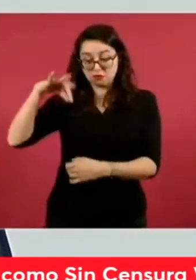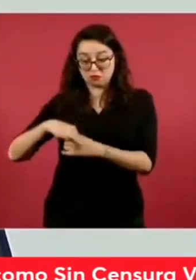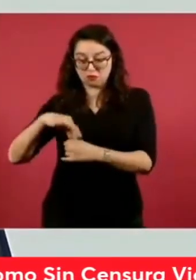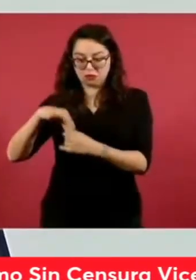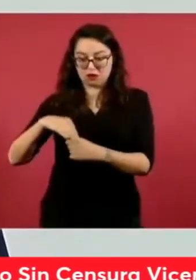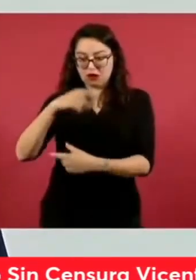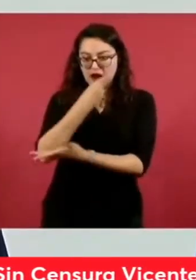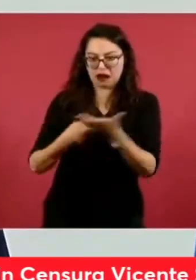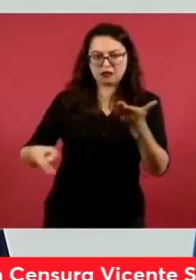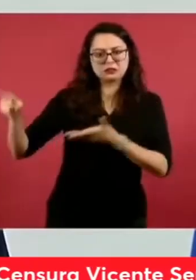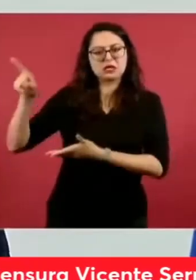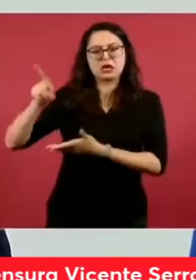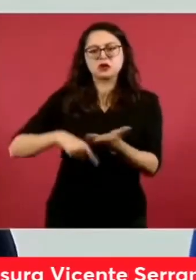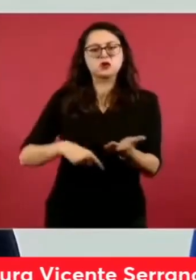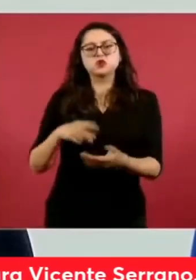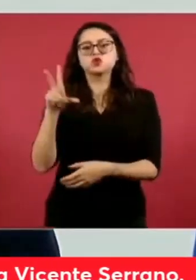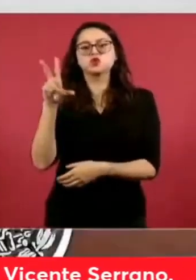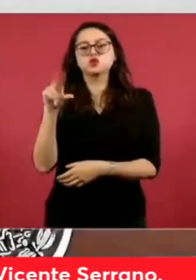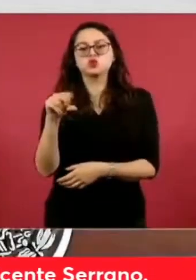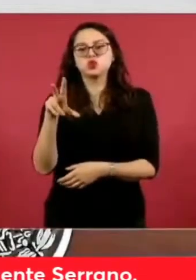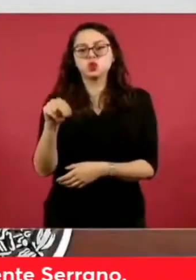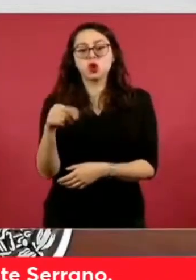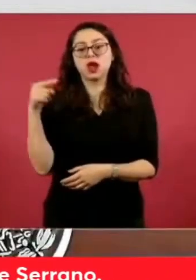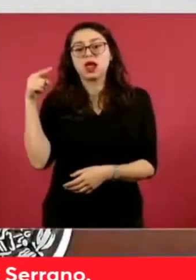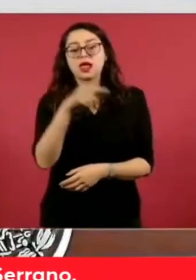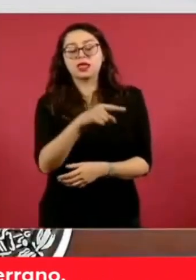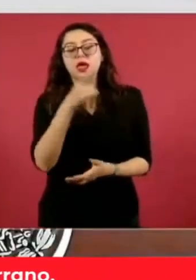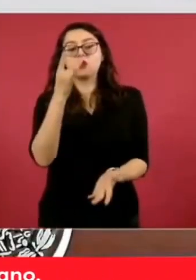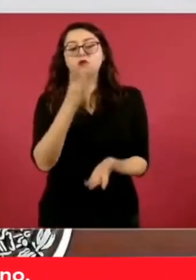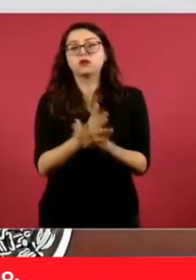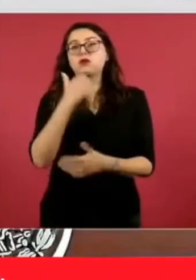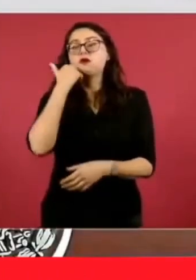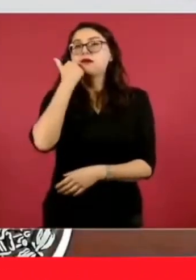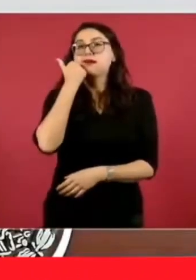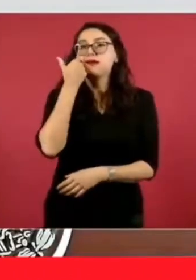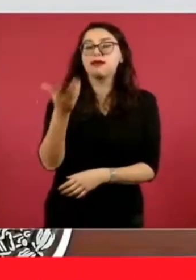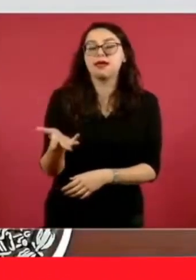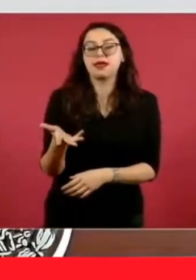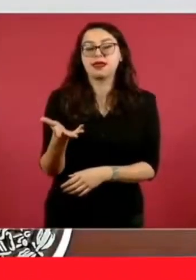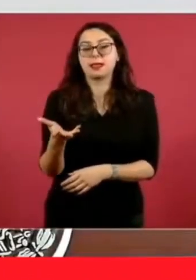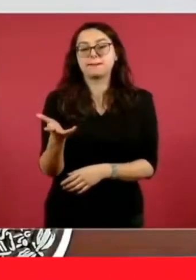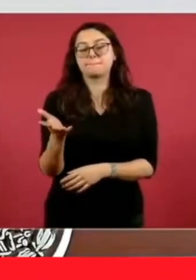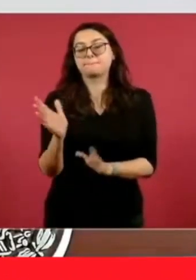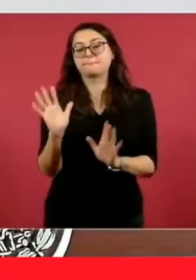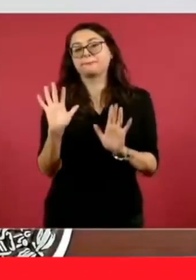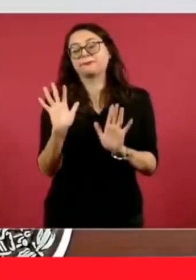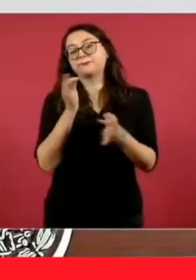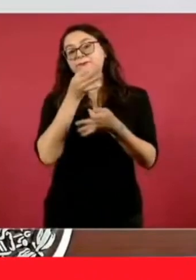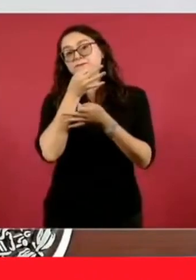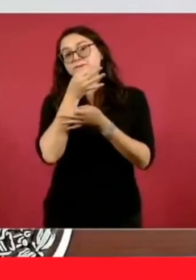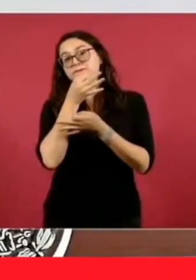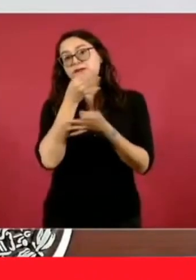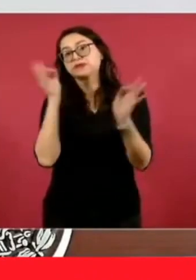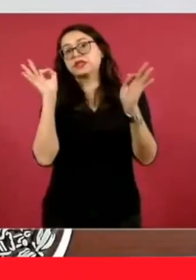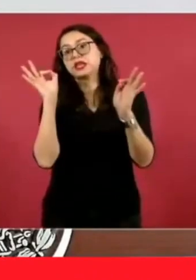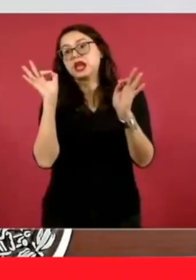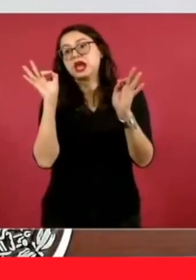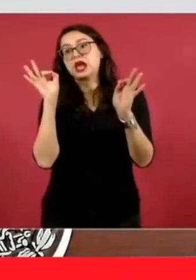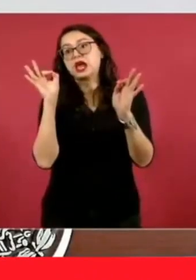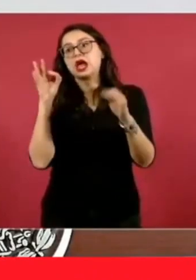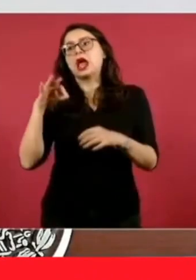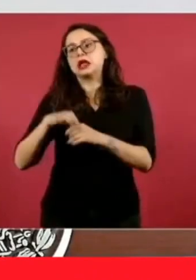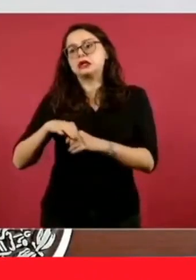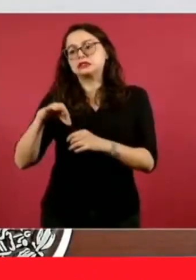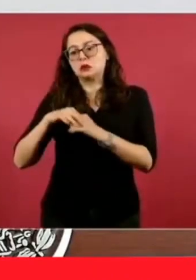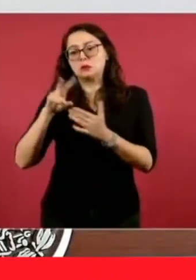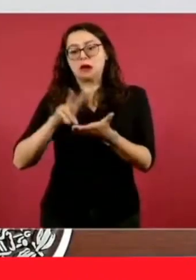que su pretensión se centró en obtener una resolución declarativa de responsabilidad. Por tanto,